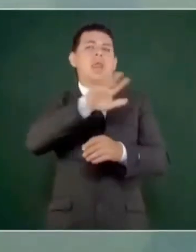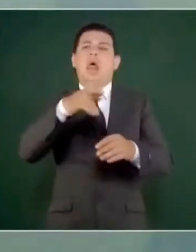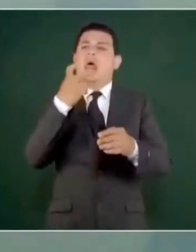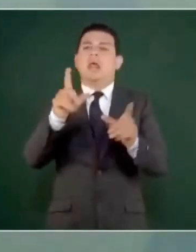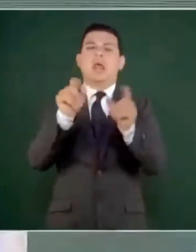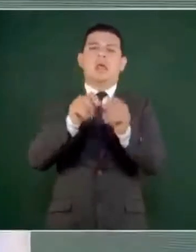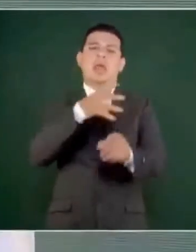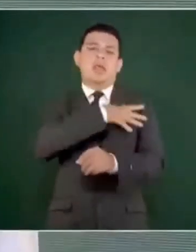Gracias. Gracias. Gracias. Gracias.